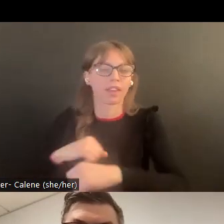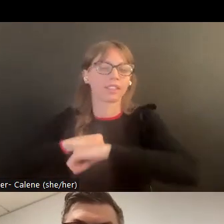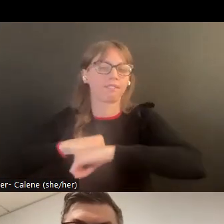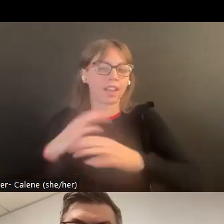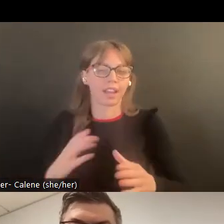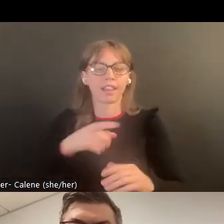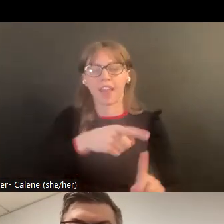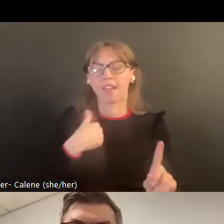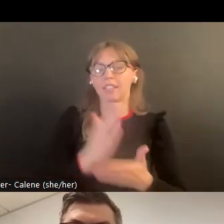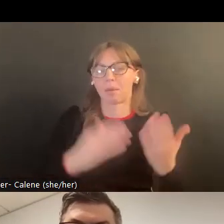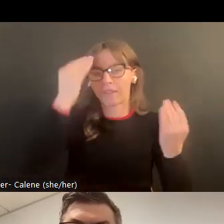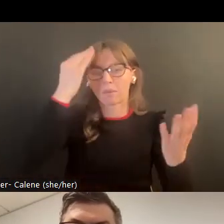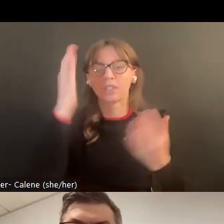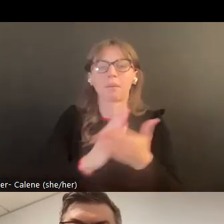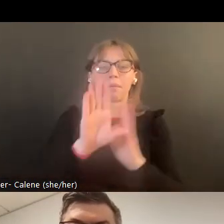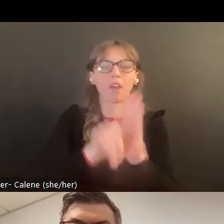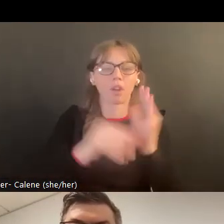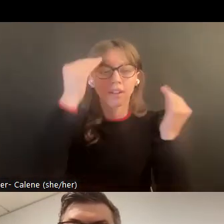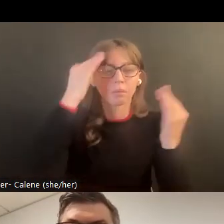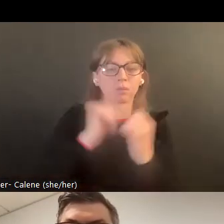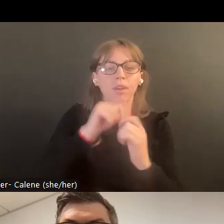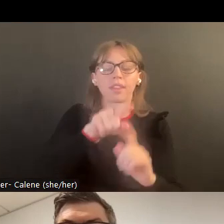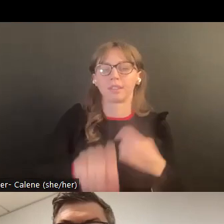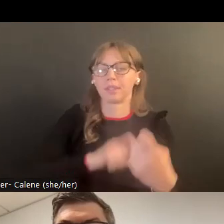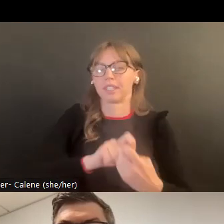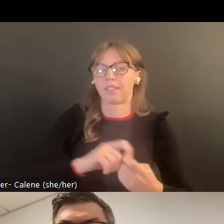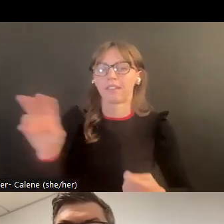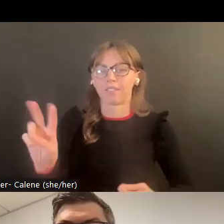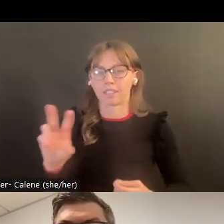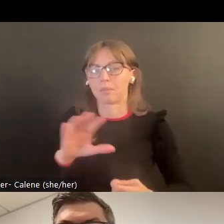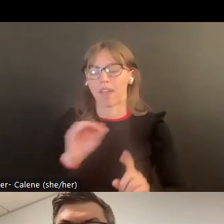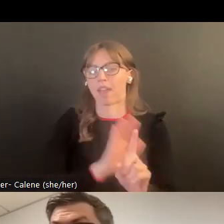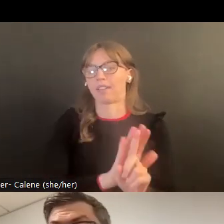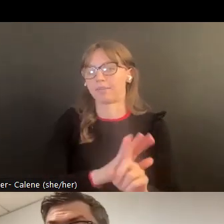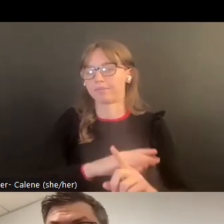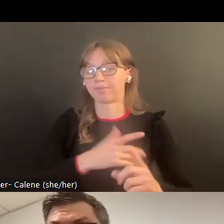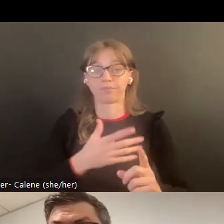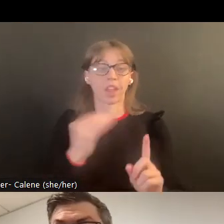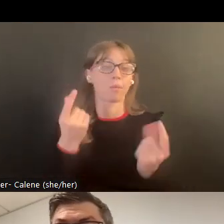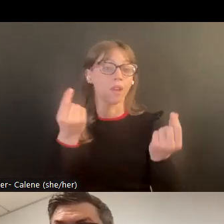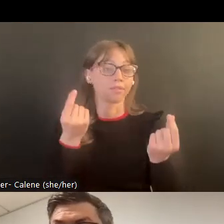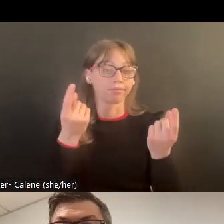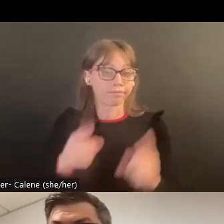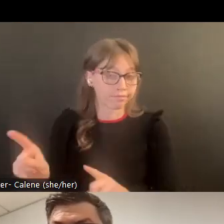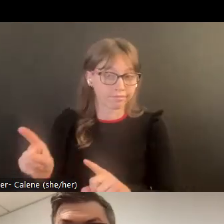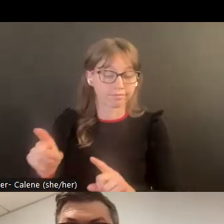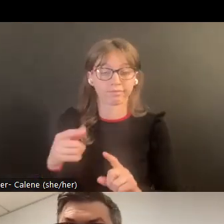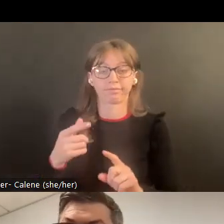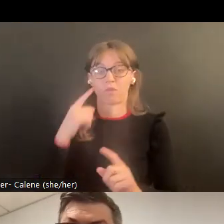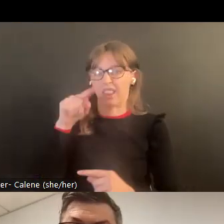la que sería la comisión del sistema legal. Y entonces, así podrían considerar